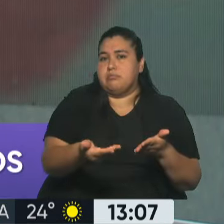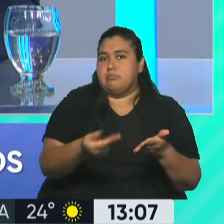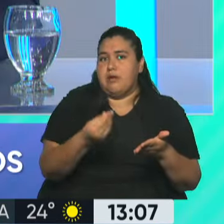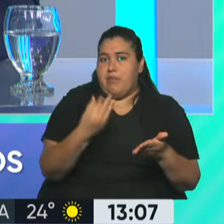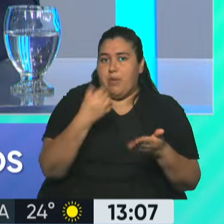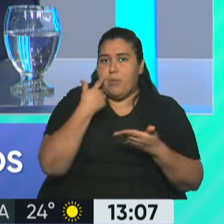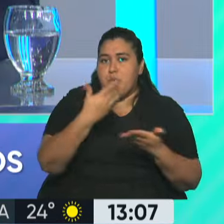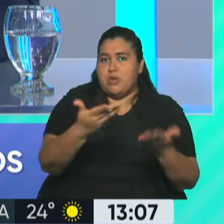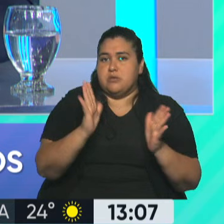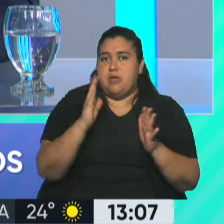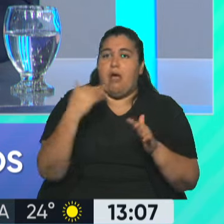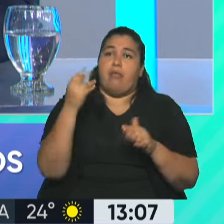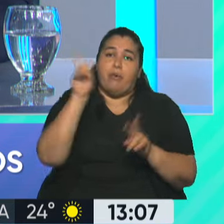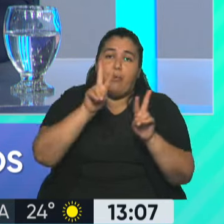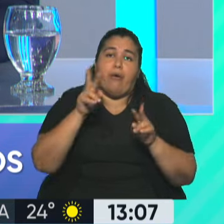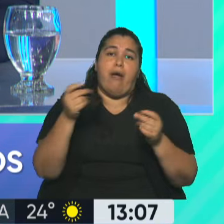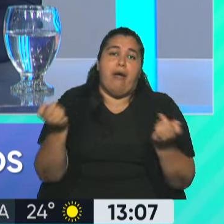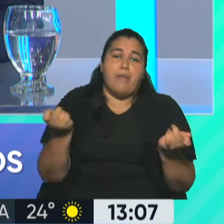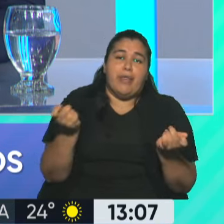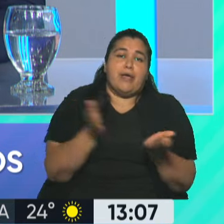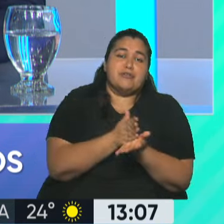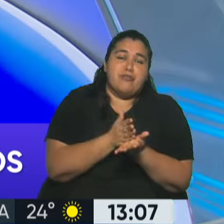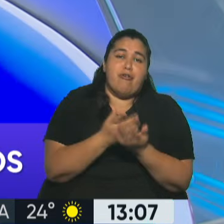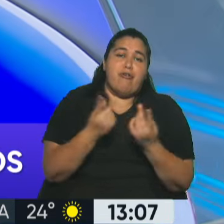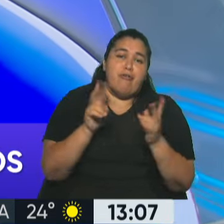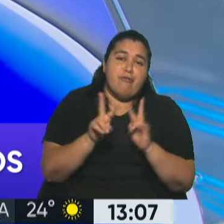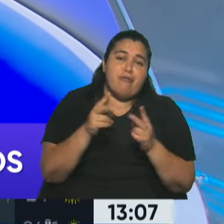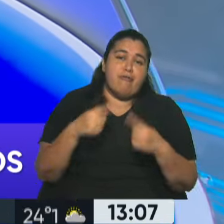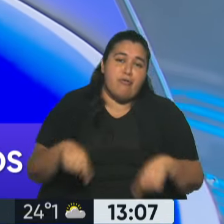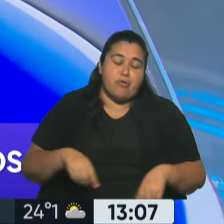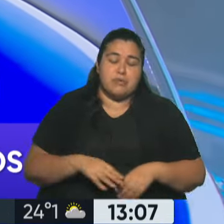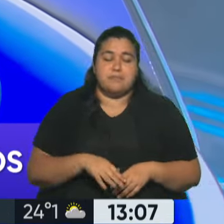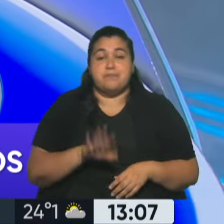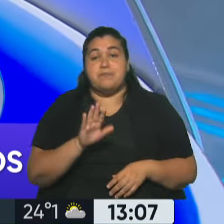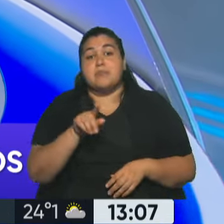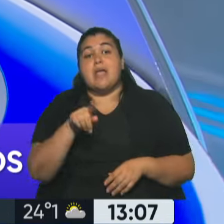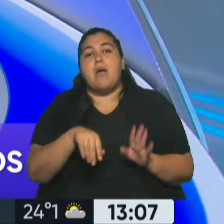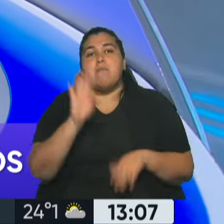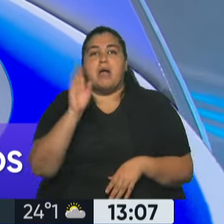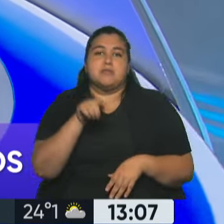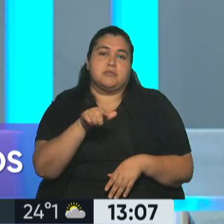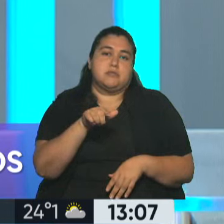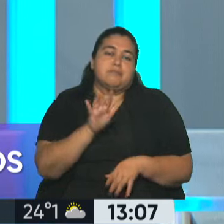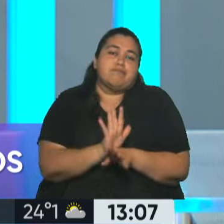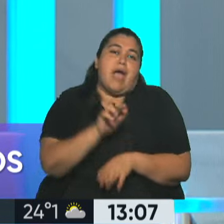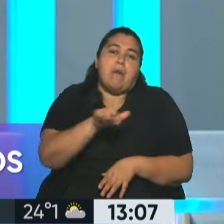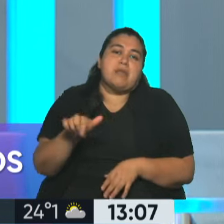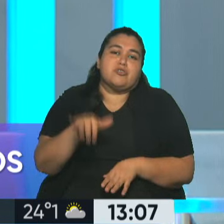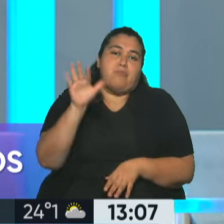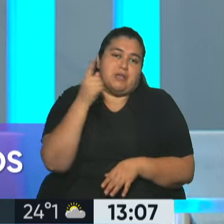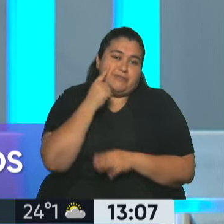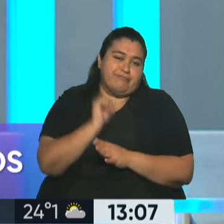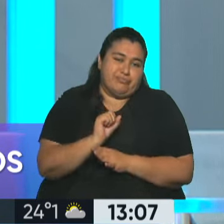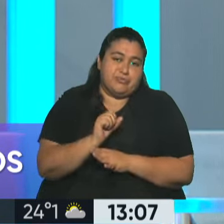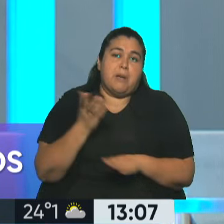Tenés que hacer una mediación. Bueno, No es fácil. Claro, porque en las plataformas, en una de las más conocidas, lo único que te viene es el dato de la tarjeta de